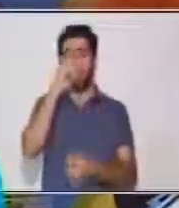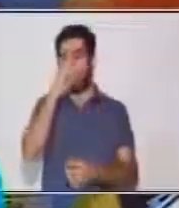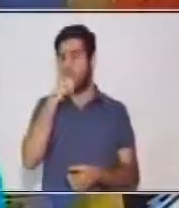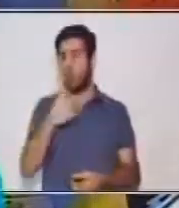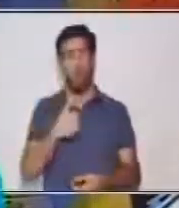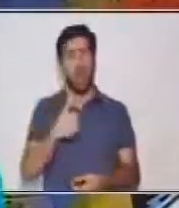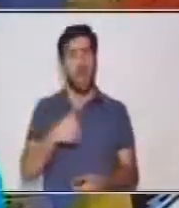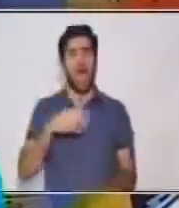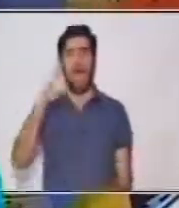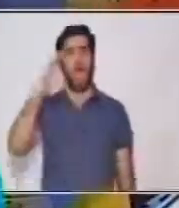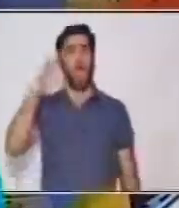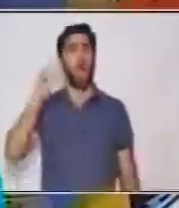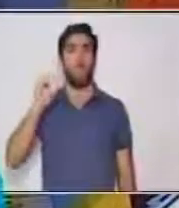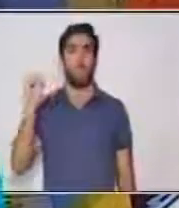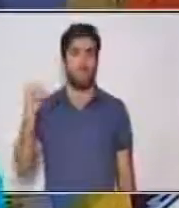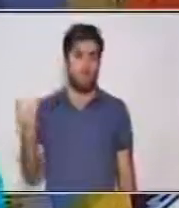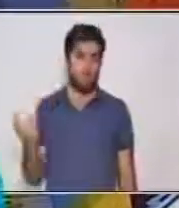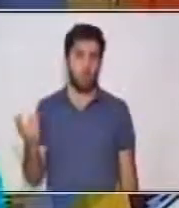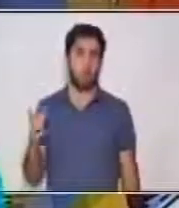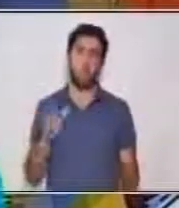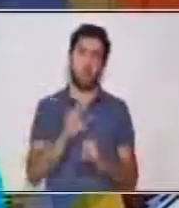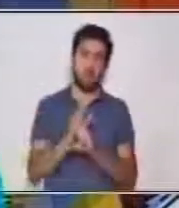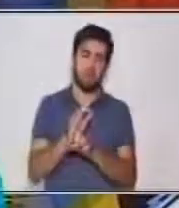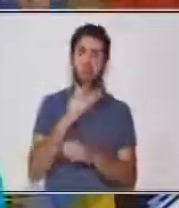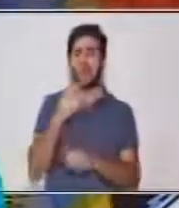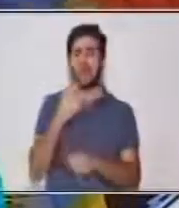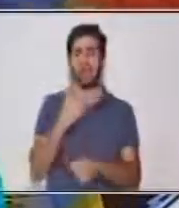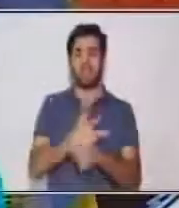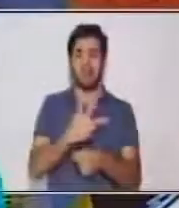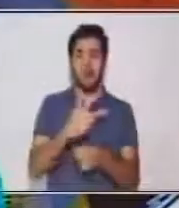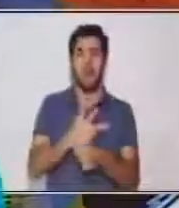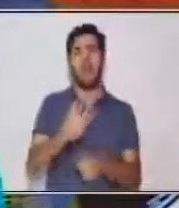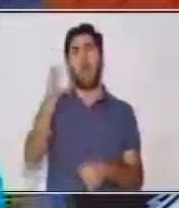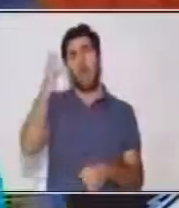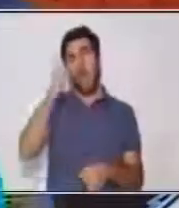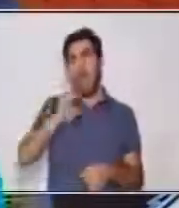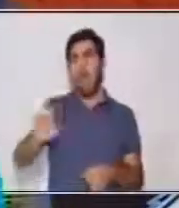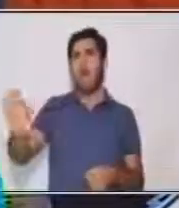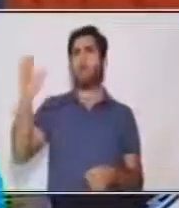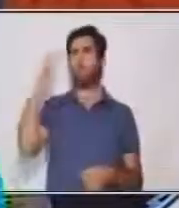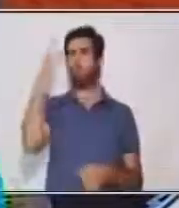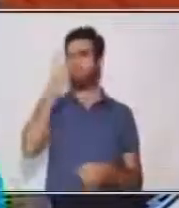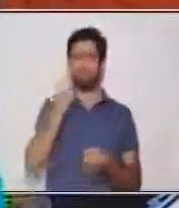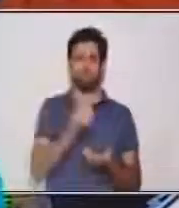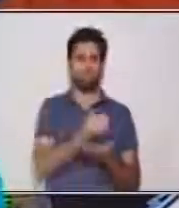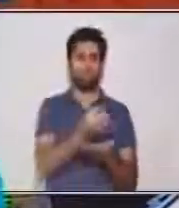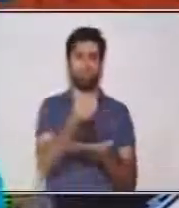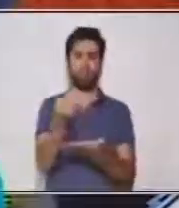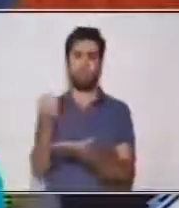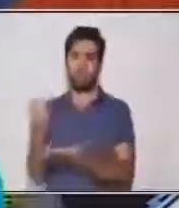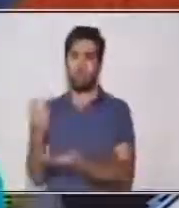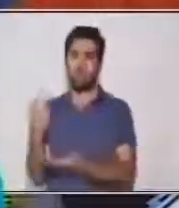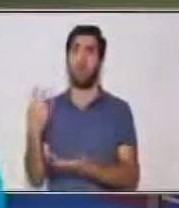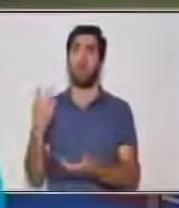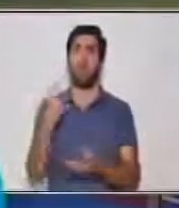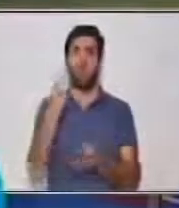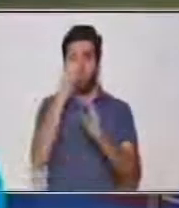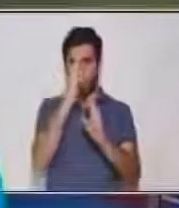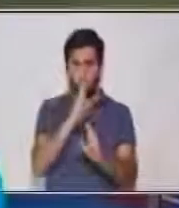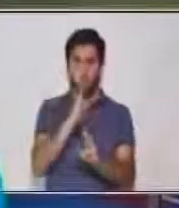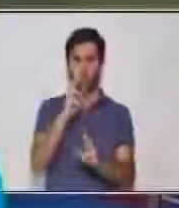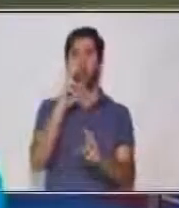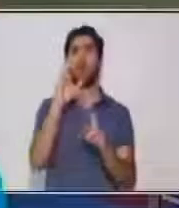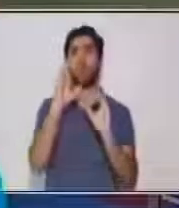Guatemala es el país de la eterna primavera al cual debemos honrar y venerar. Esa es mi opinión.